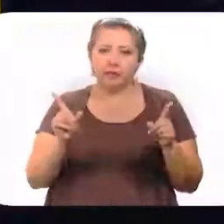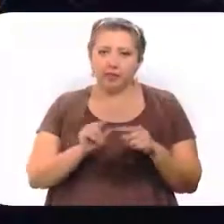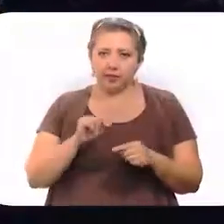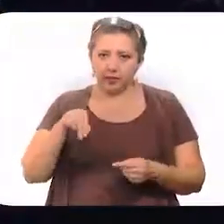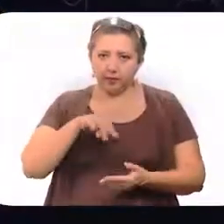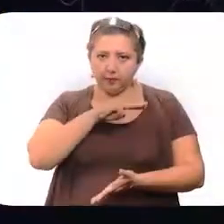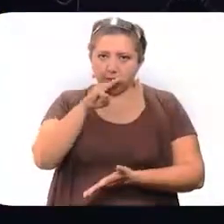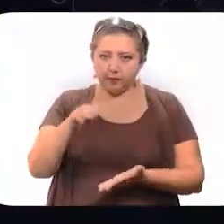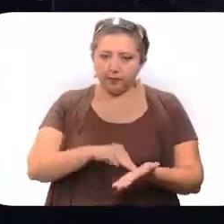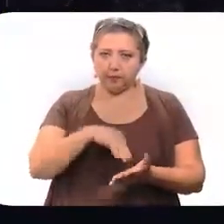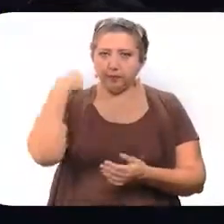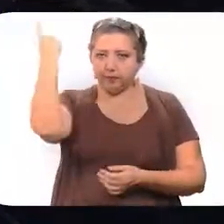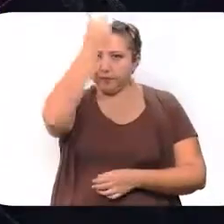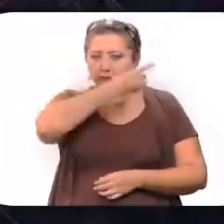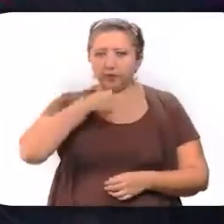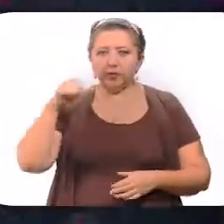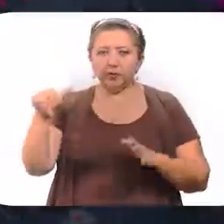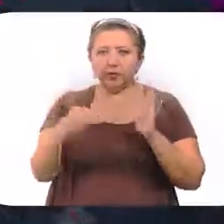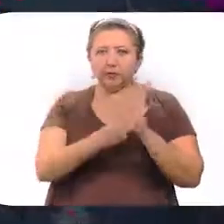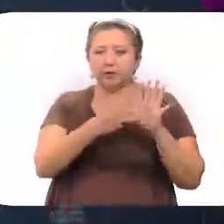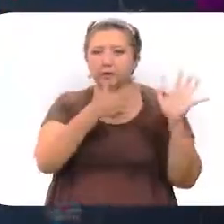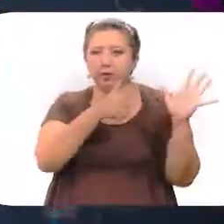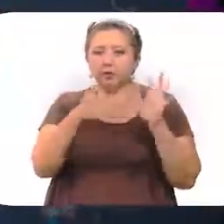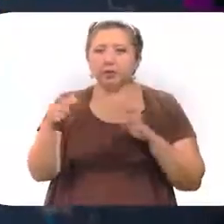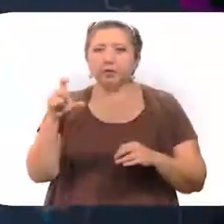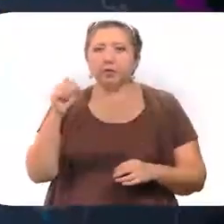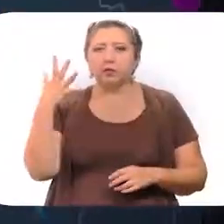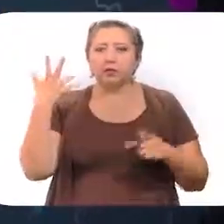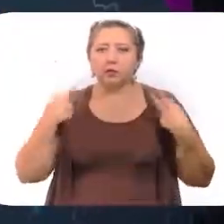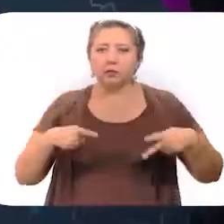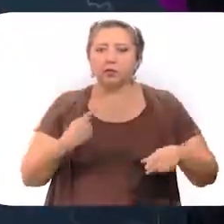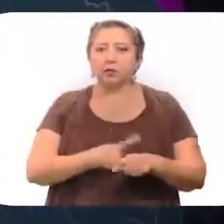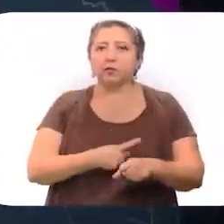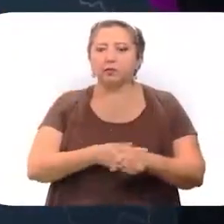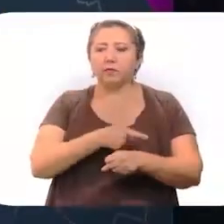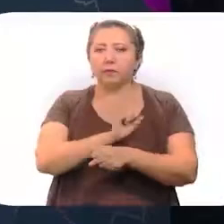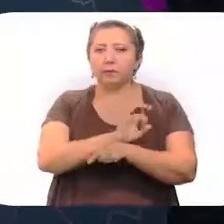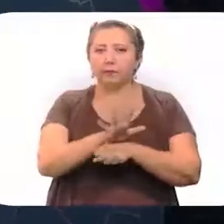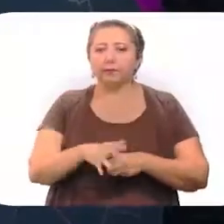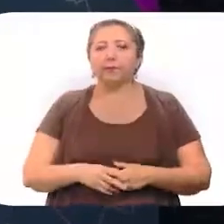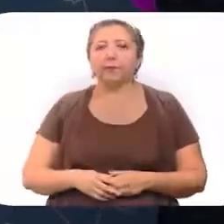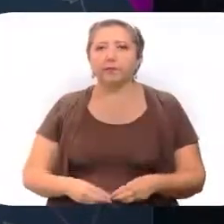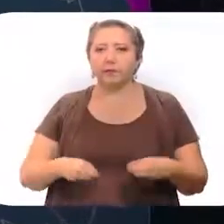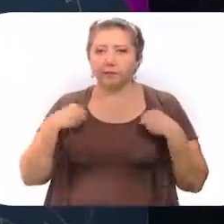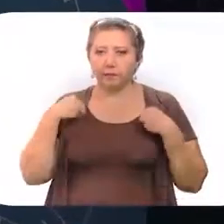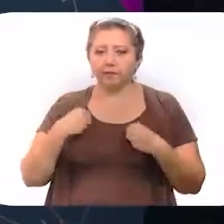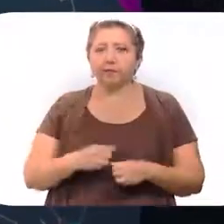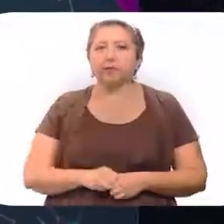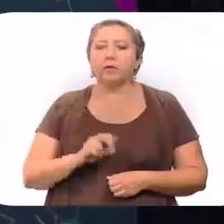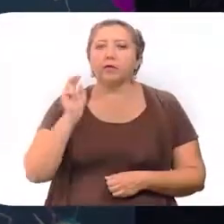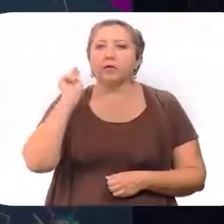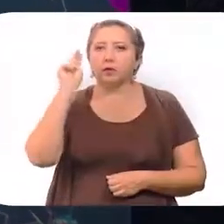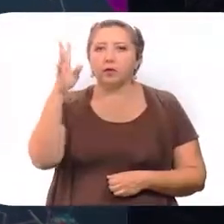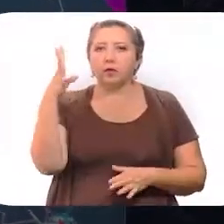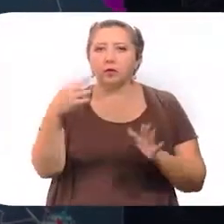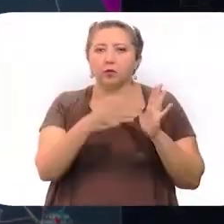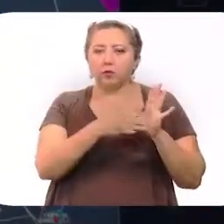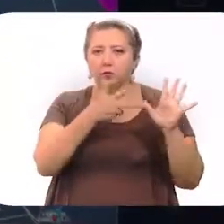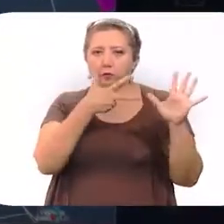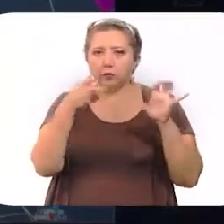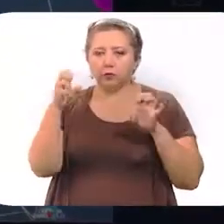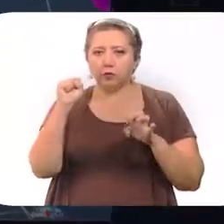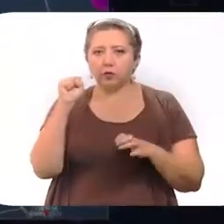Específicamente en Mérida se han diagnosticado 16,625 personas contagiadas de coronavirus que viven en la zona norte 4